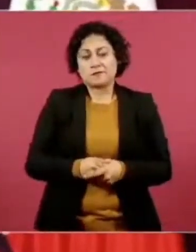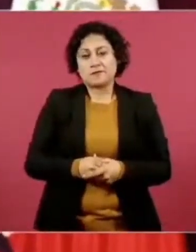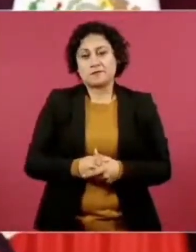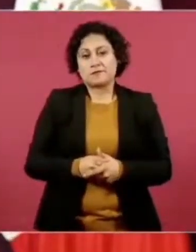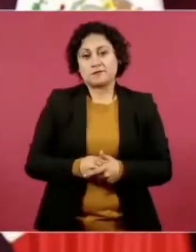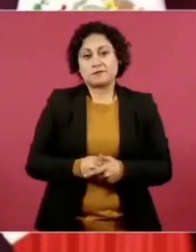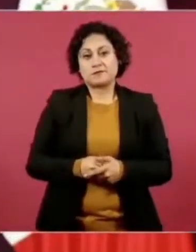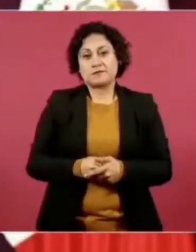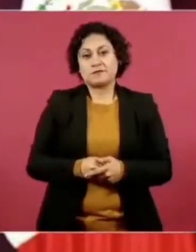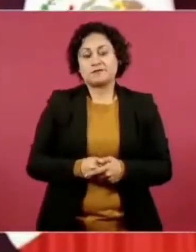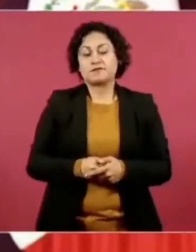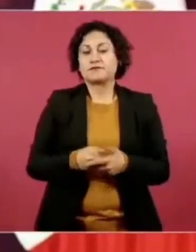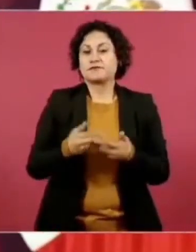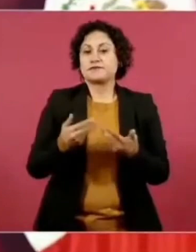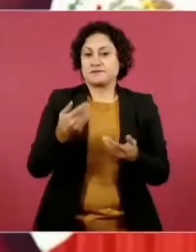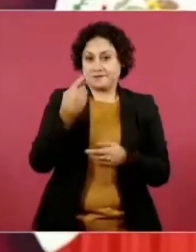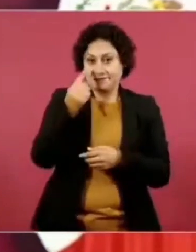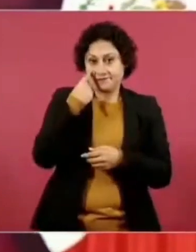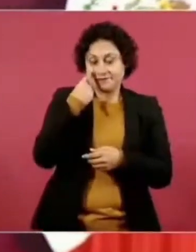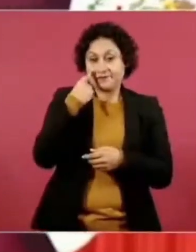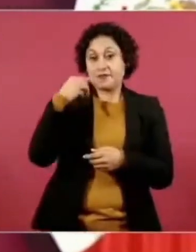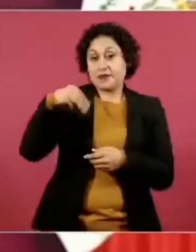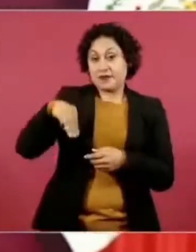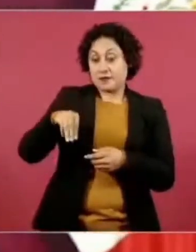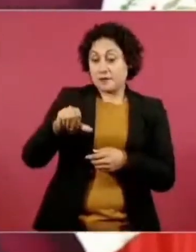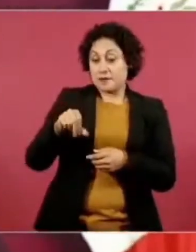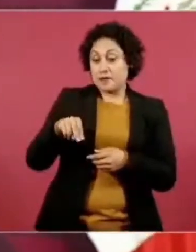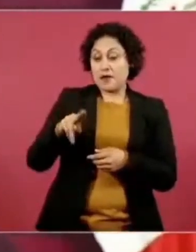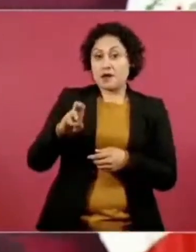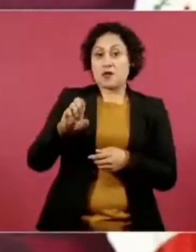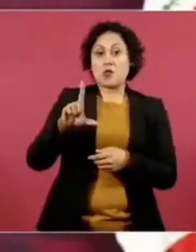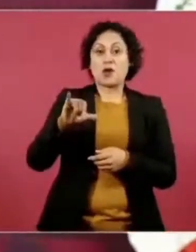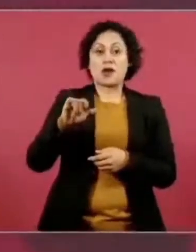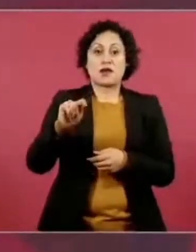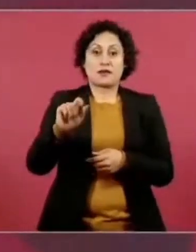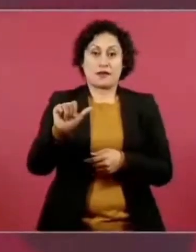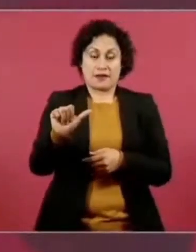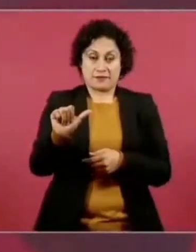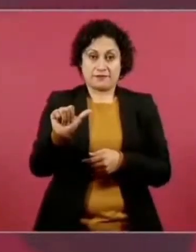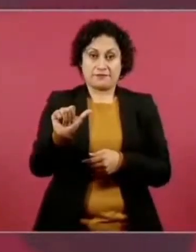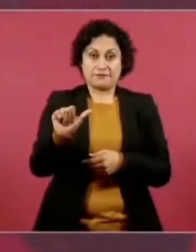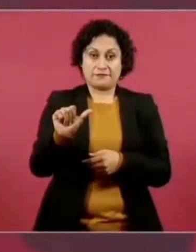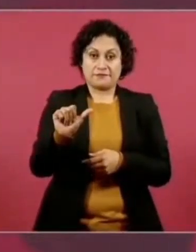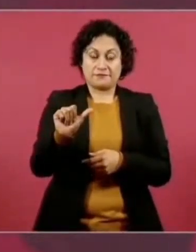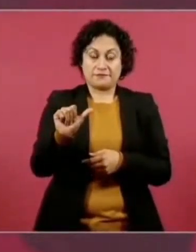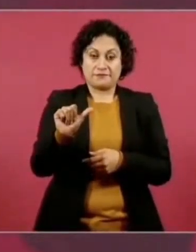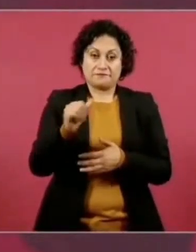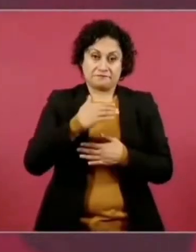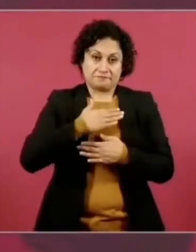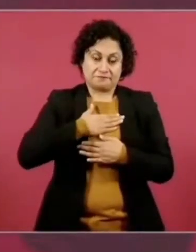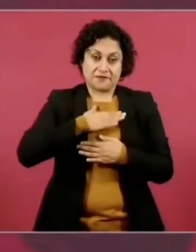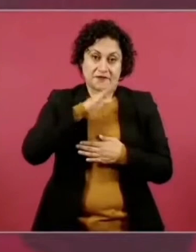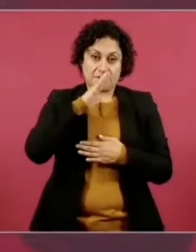Manuelita era, como son todas las mamás,